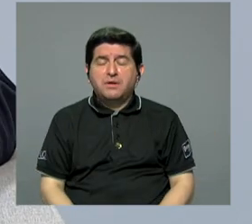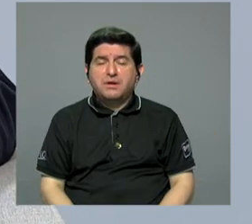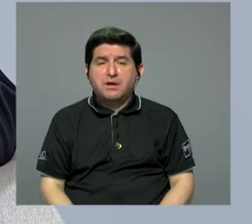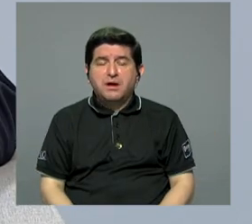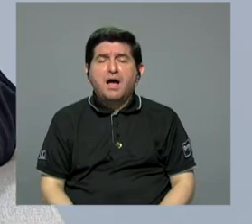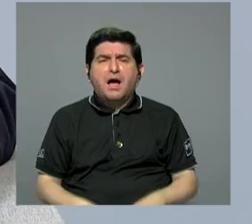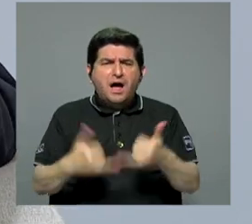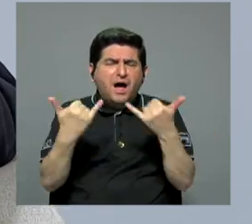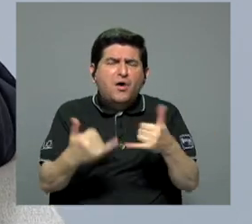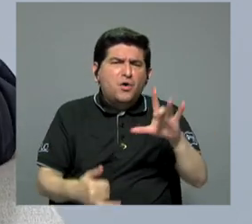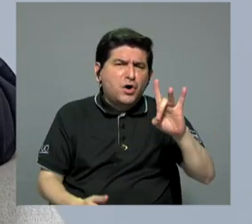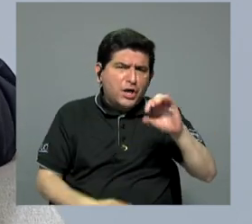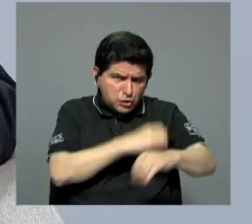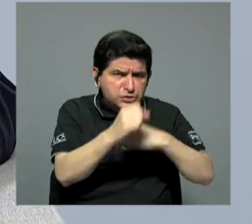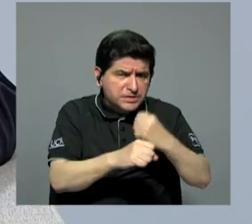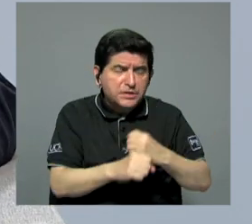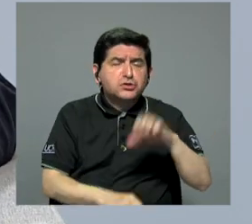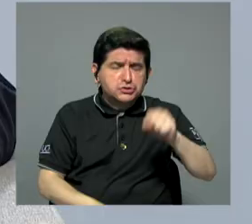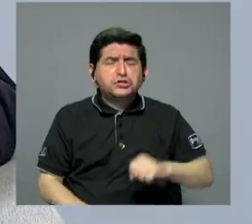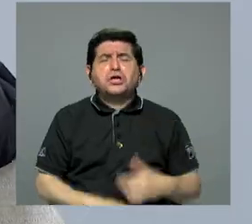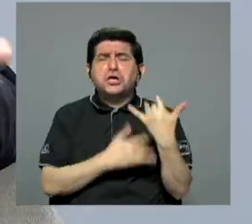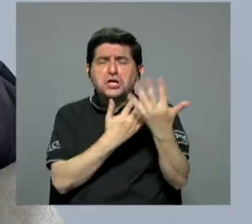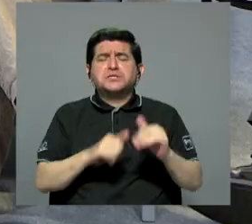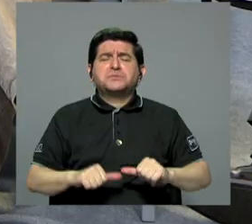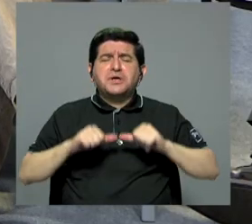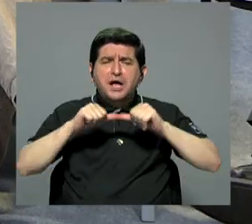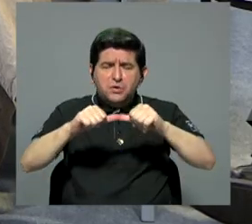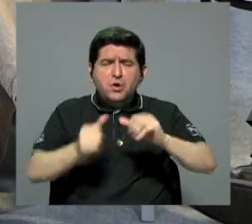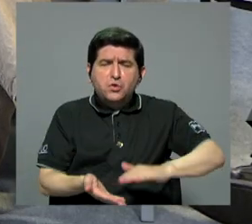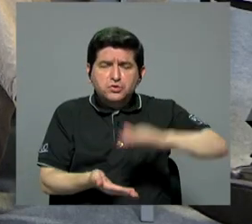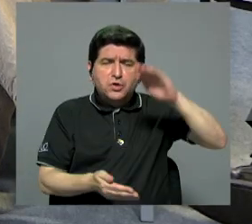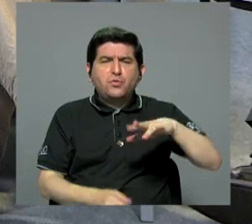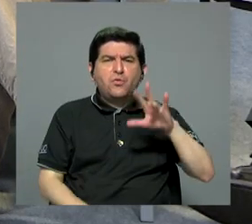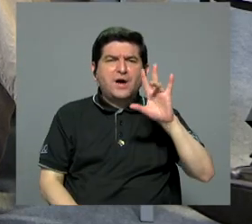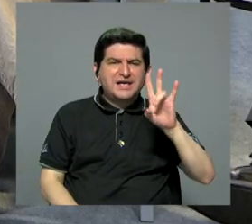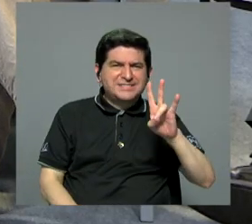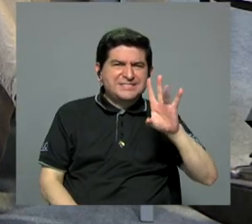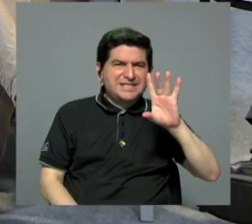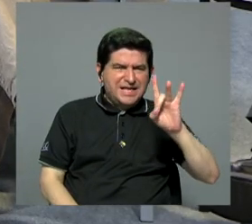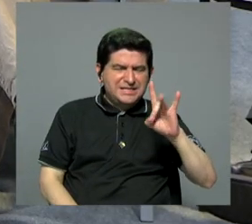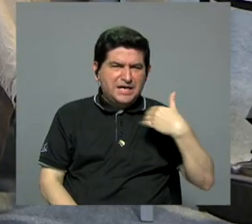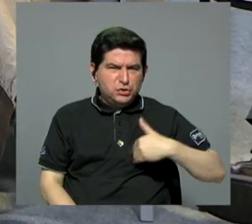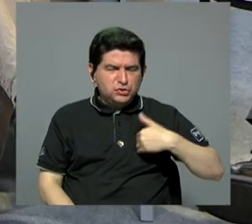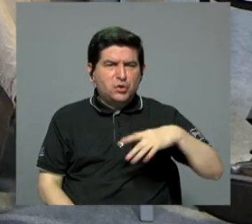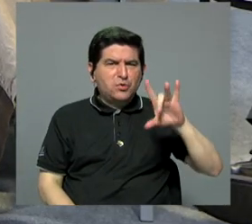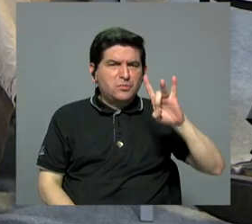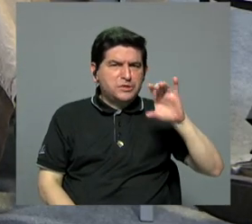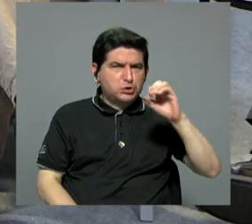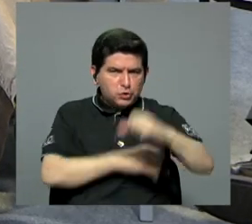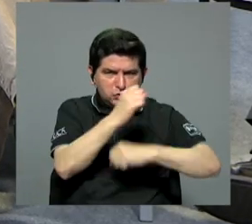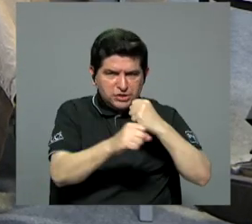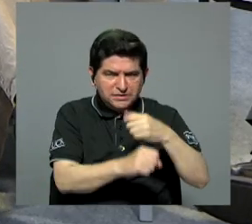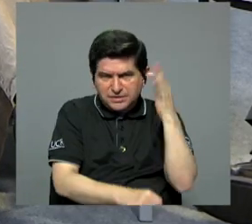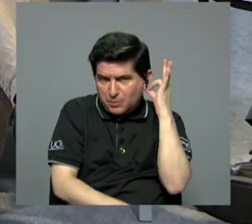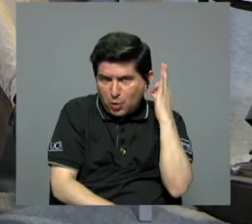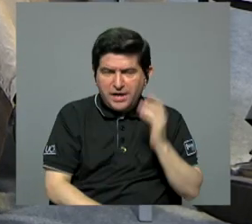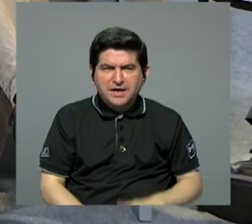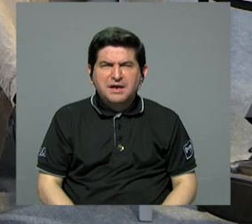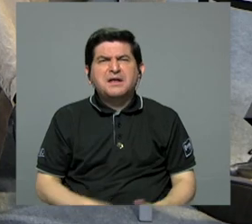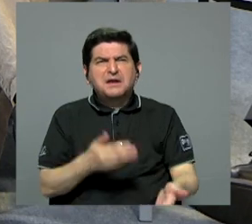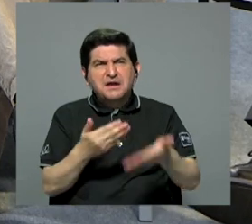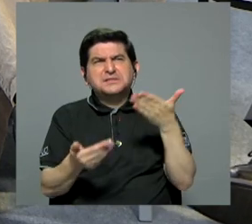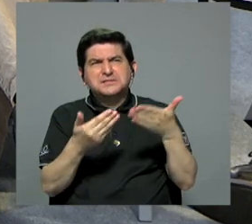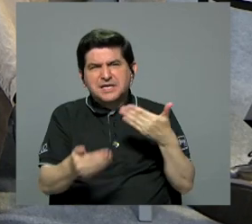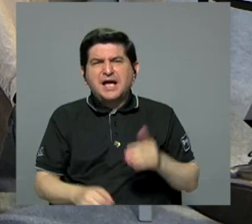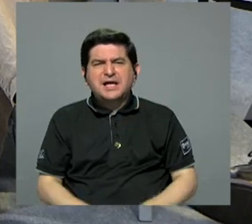que continúe aumentando con los avances. 78 hombres y 80 me parece las mujeres. Exactamente. Casi